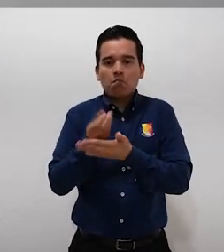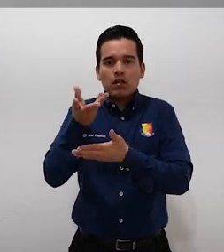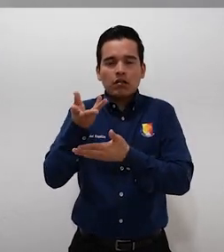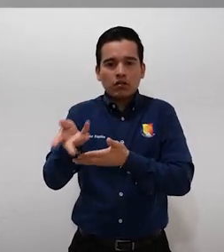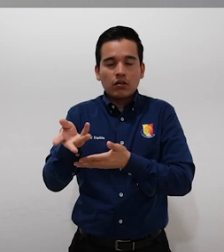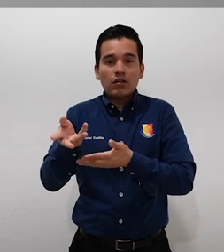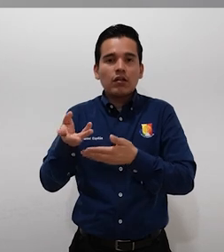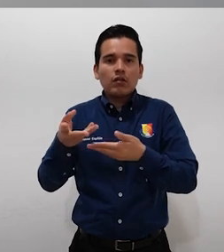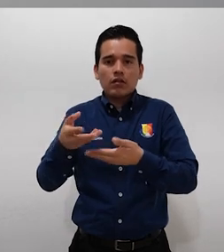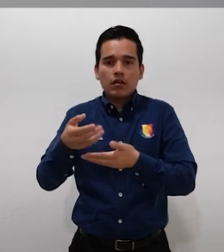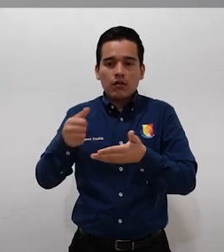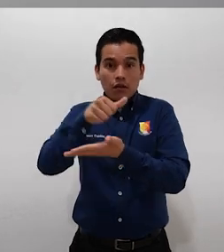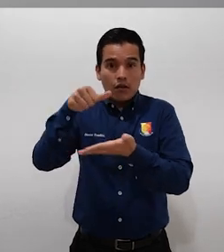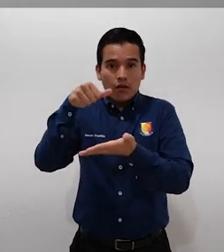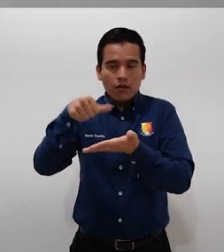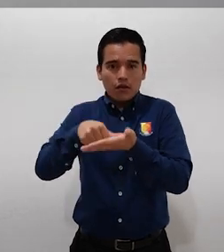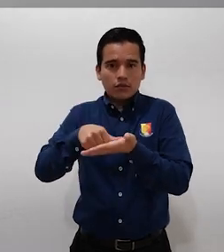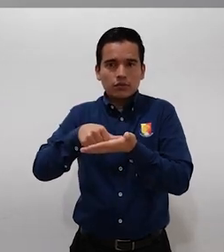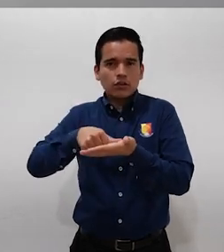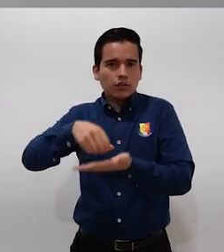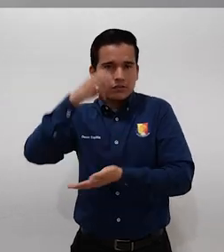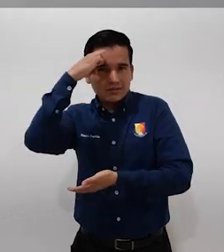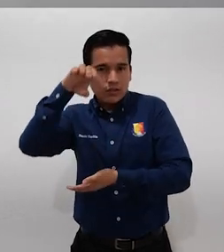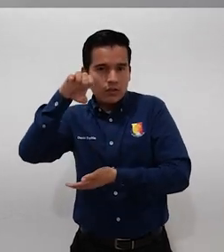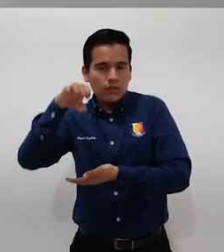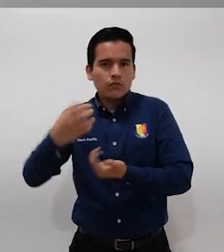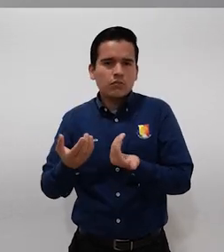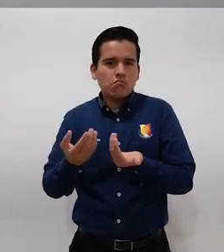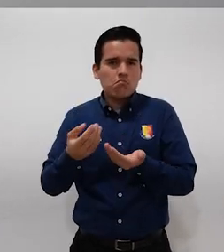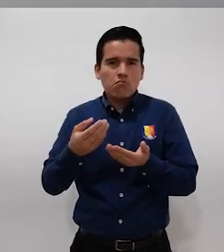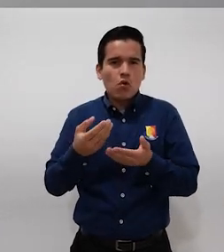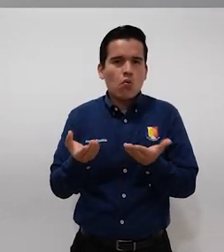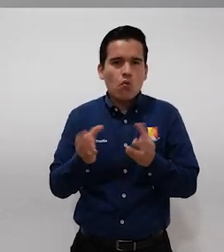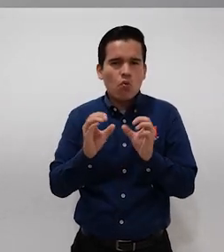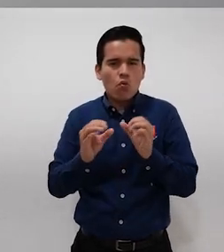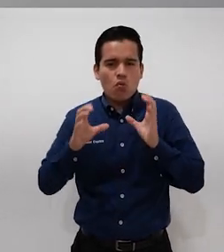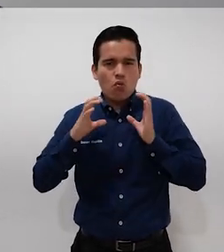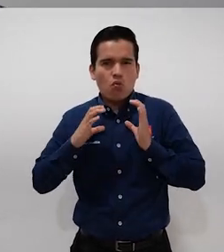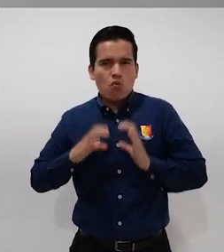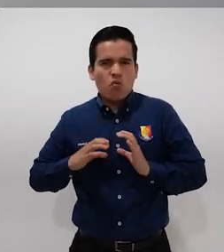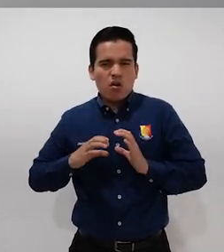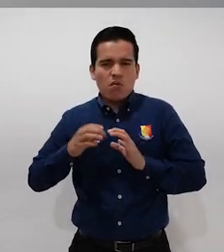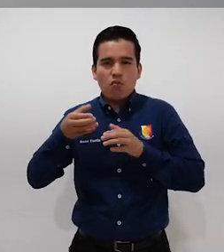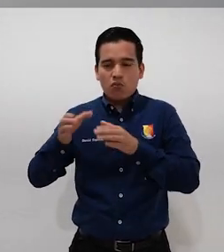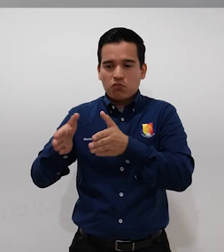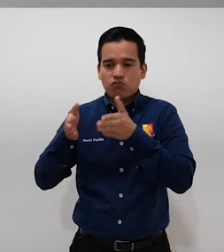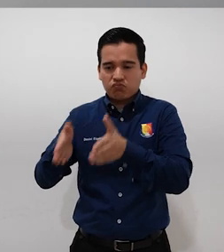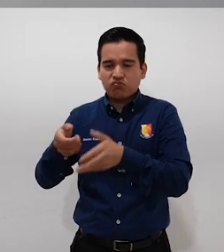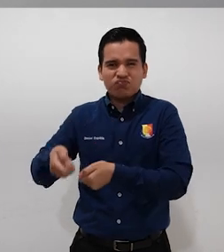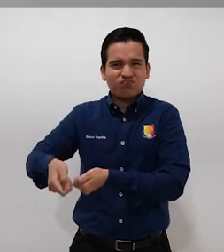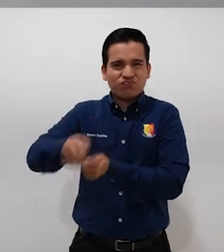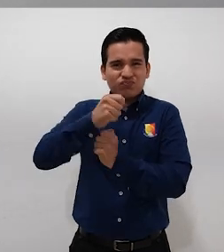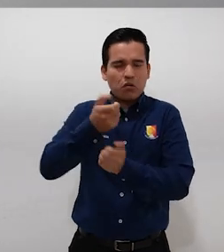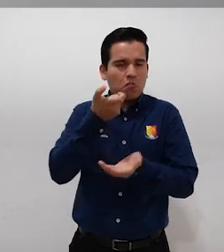actas de extranjeros, temas de exhumación de cadáver y algunos diversos conceptos.